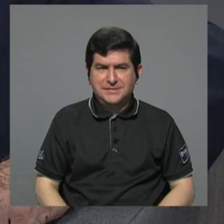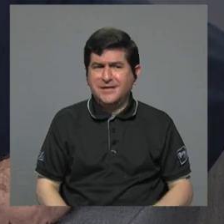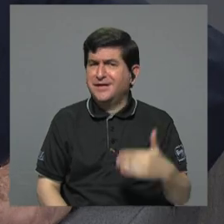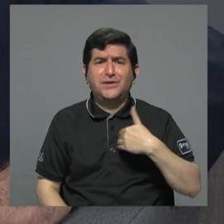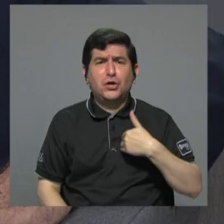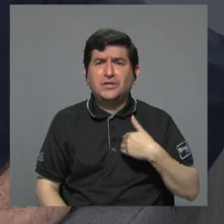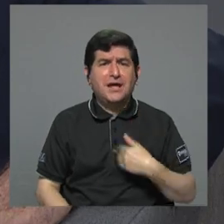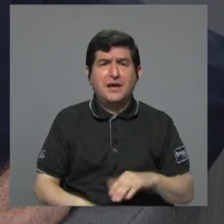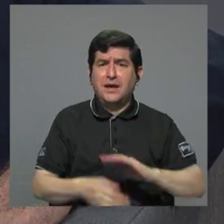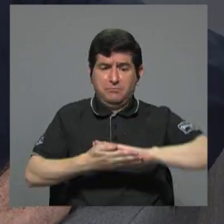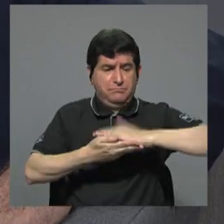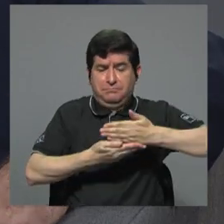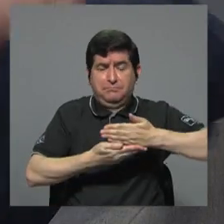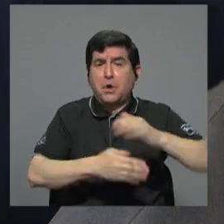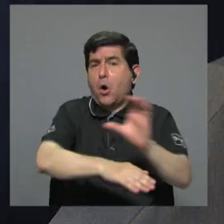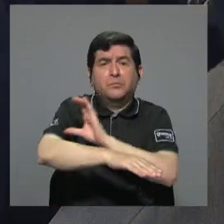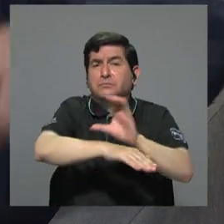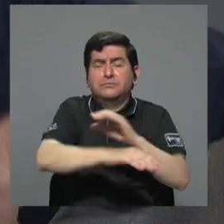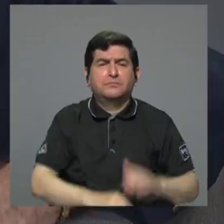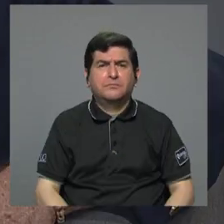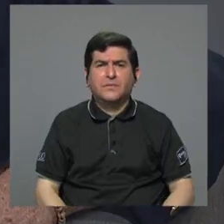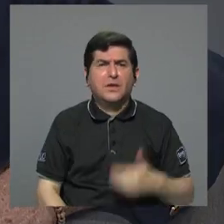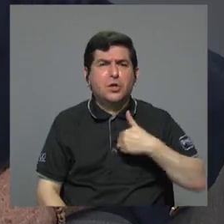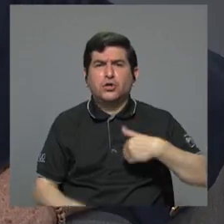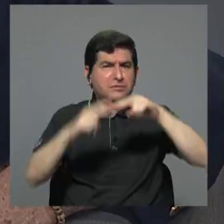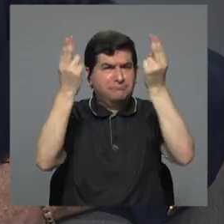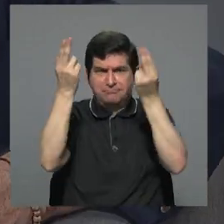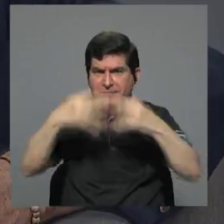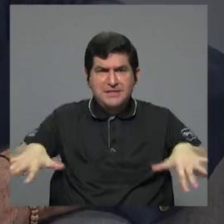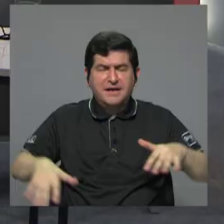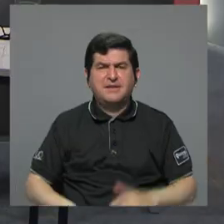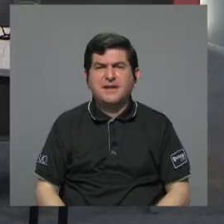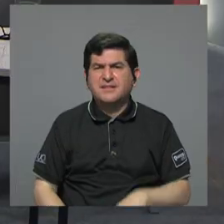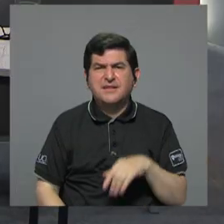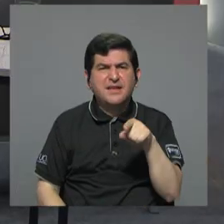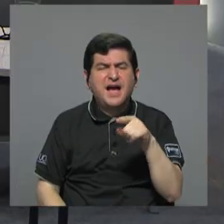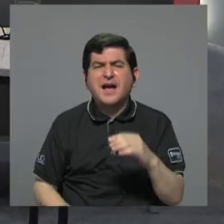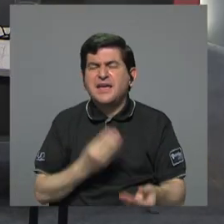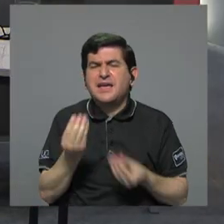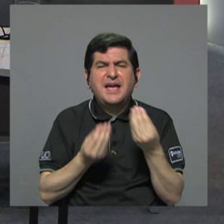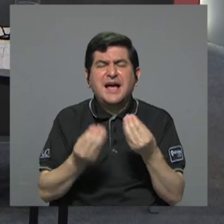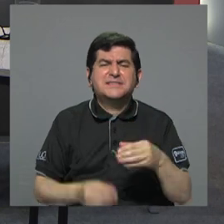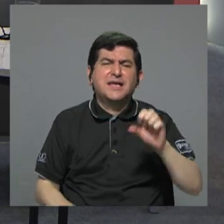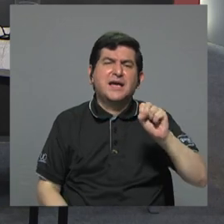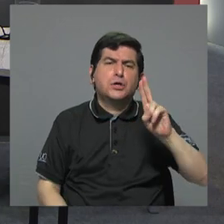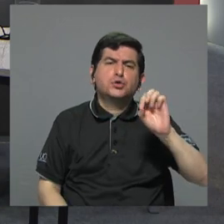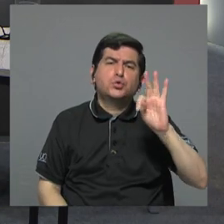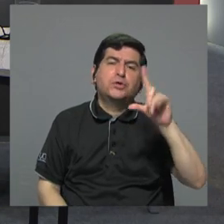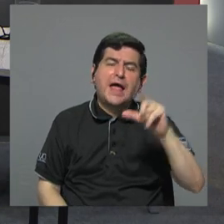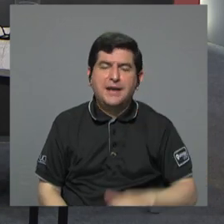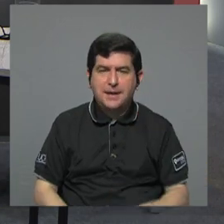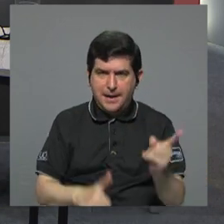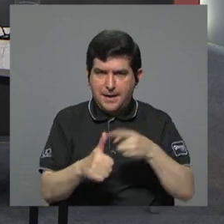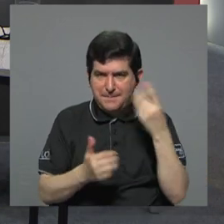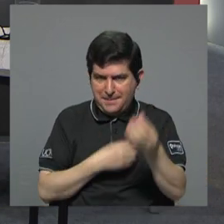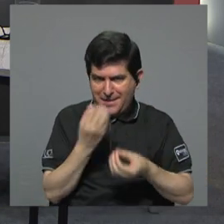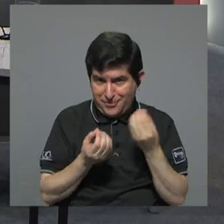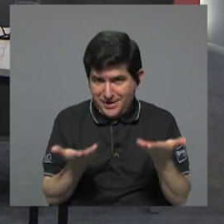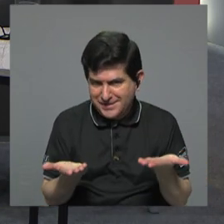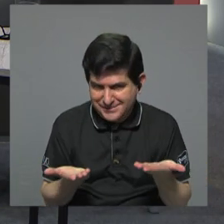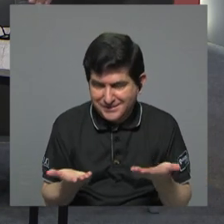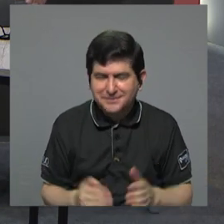tienen computadora que no tienen internet ¿qué haría con su tele entonces? lo primero que vamos a hacer